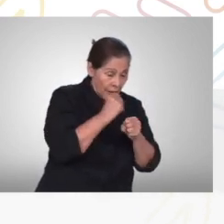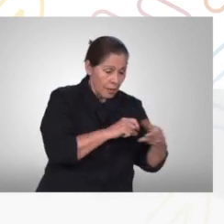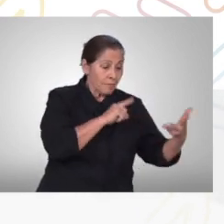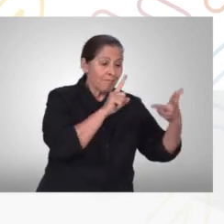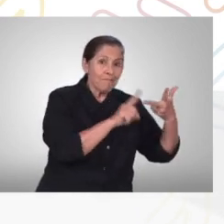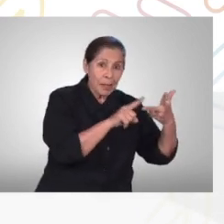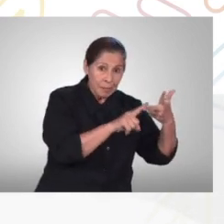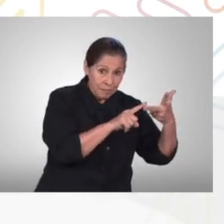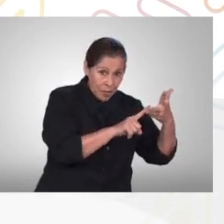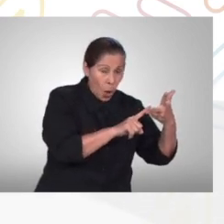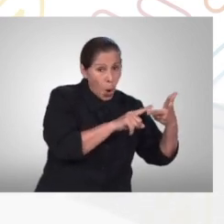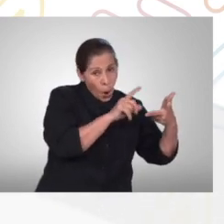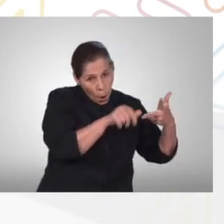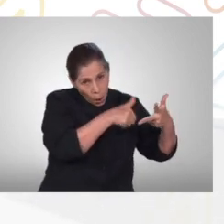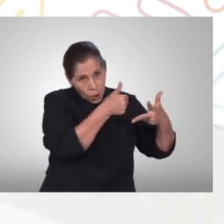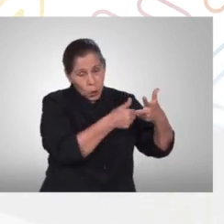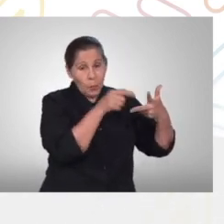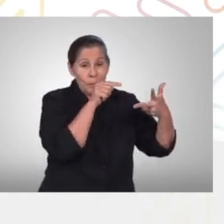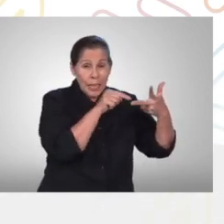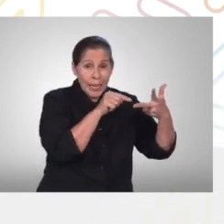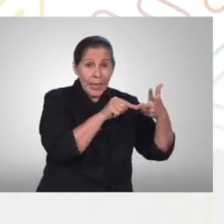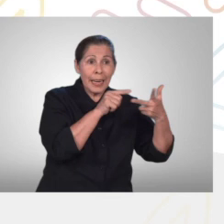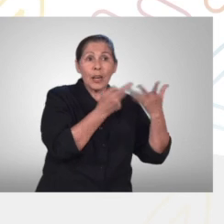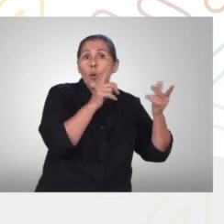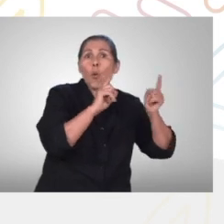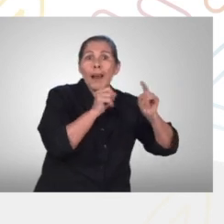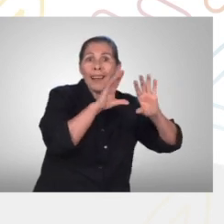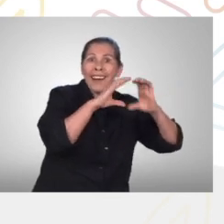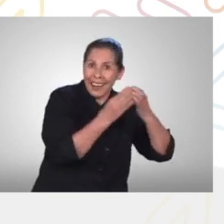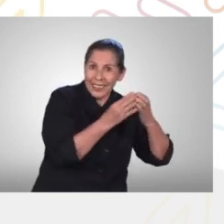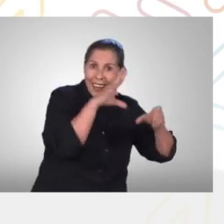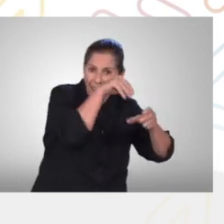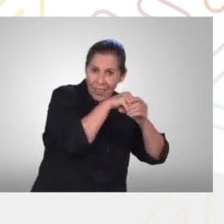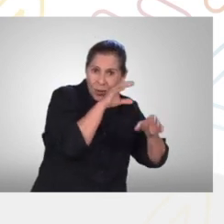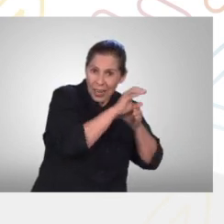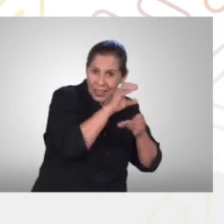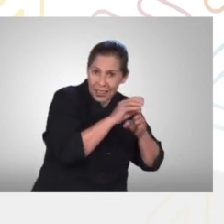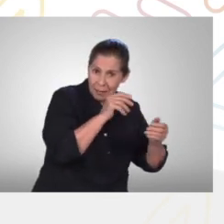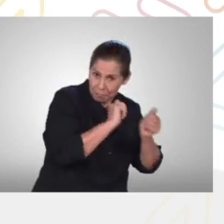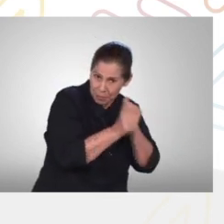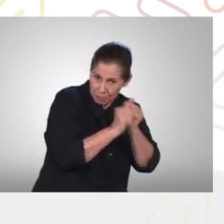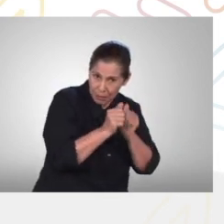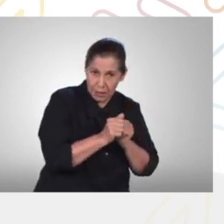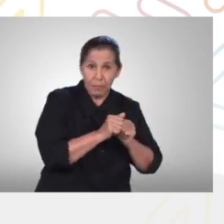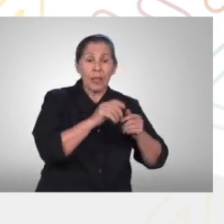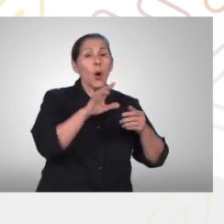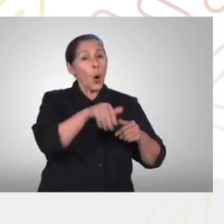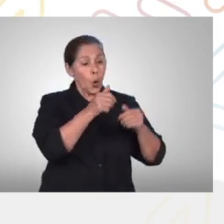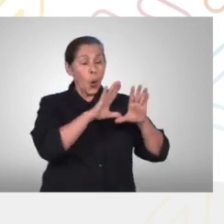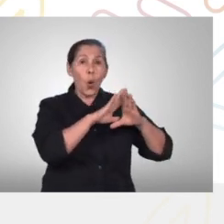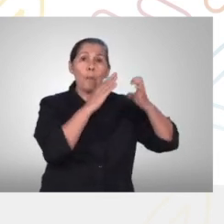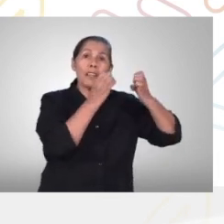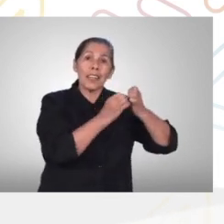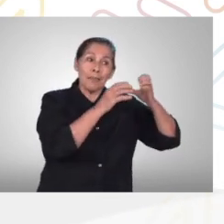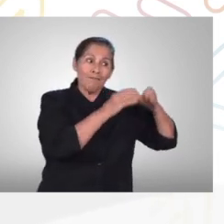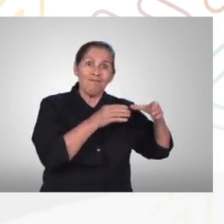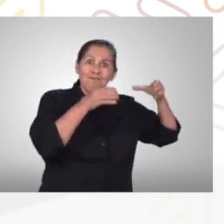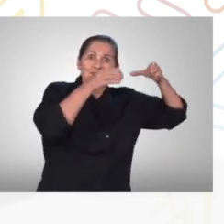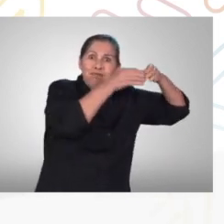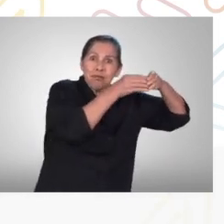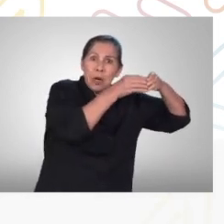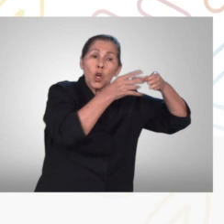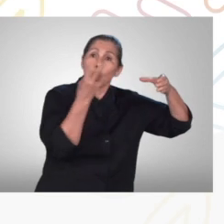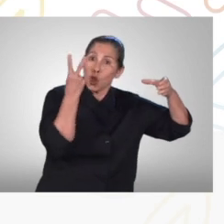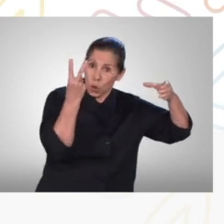de junta directiva de unidad académica también lo co integran dos estudiantes sus funciones son